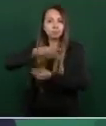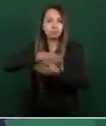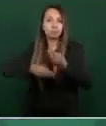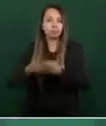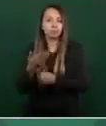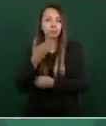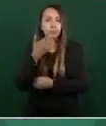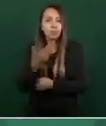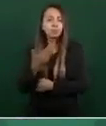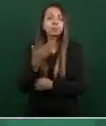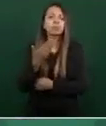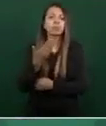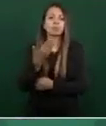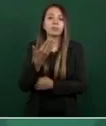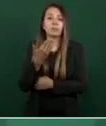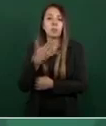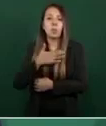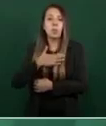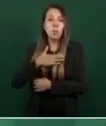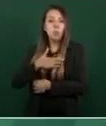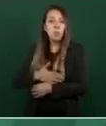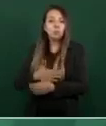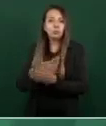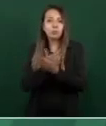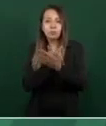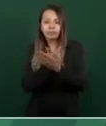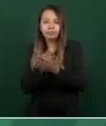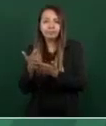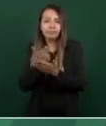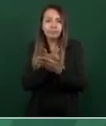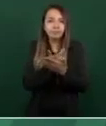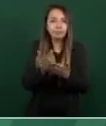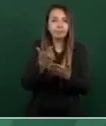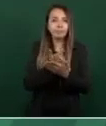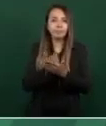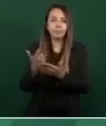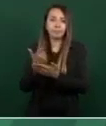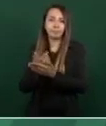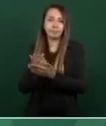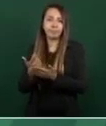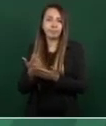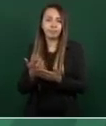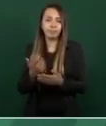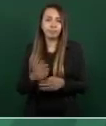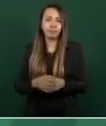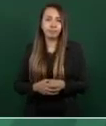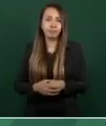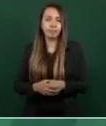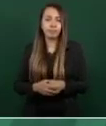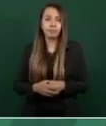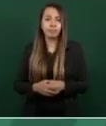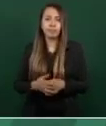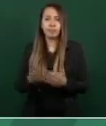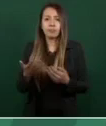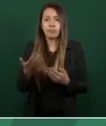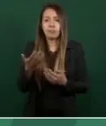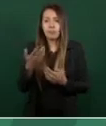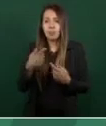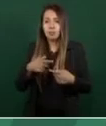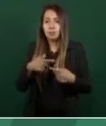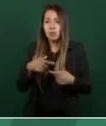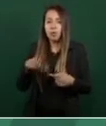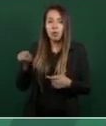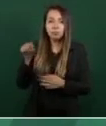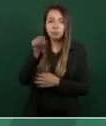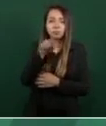sean salarios justos, que nadie se quede sin